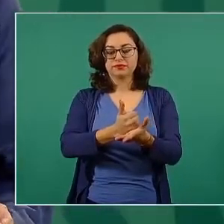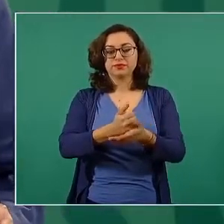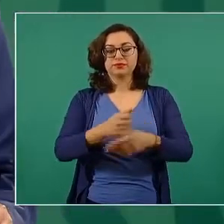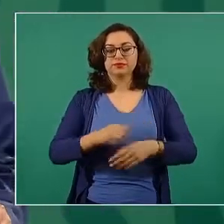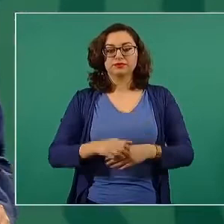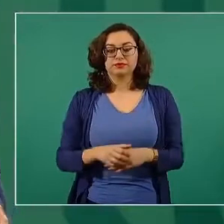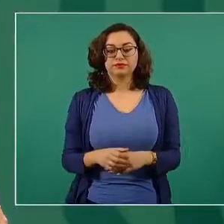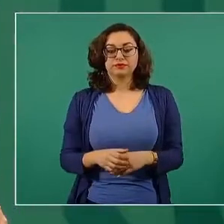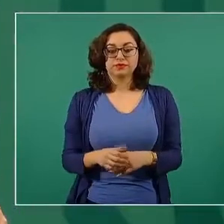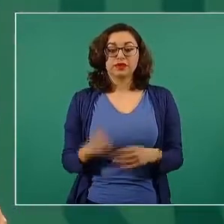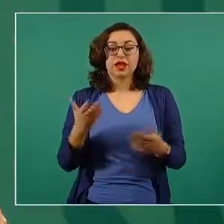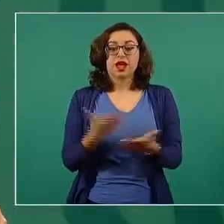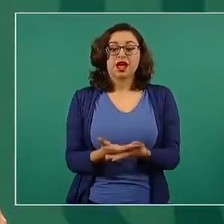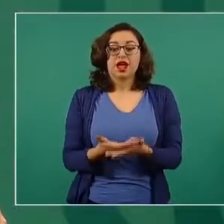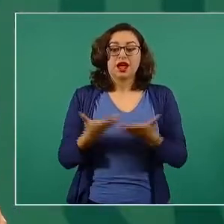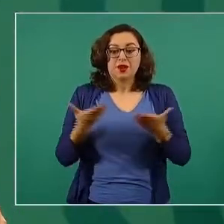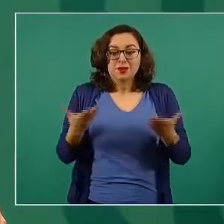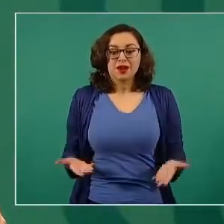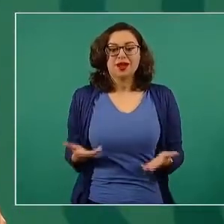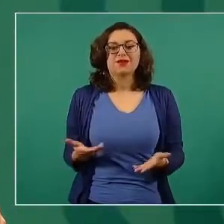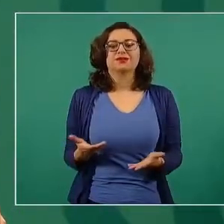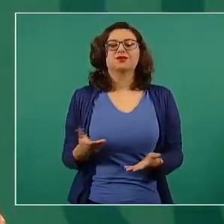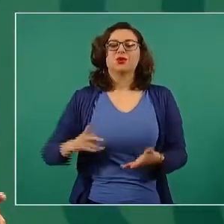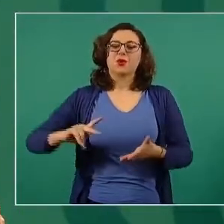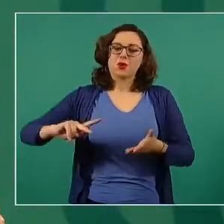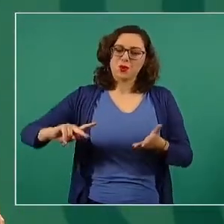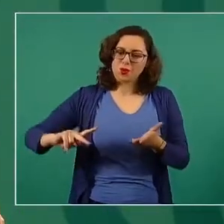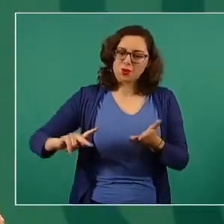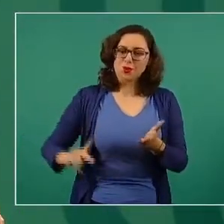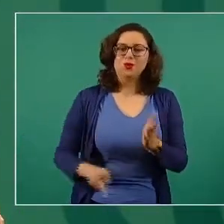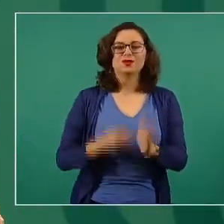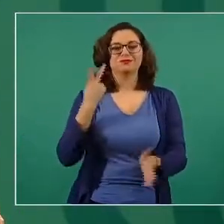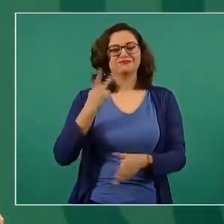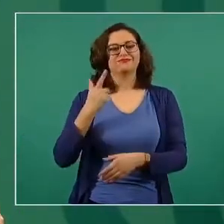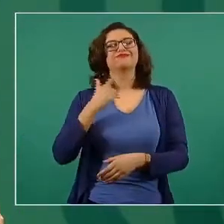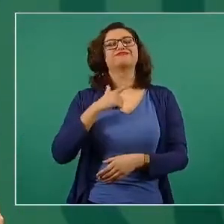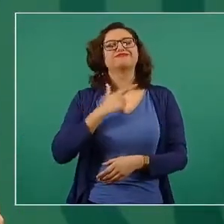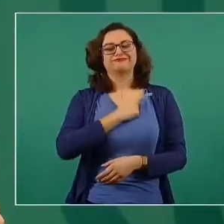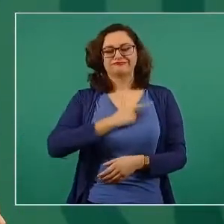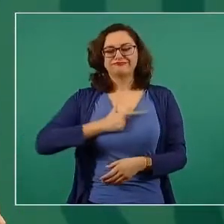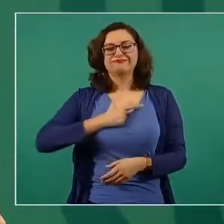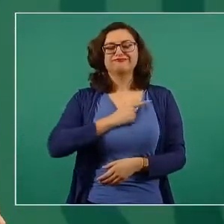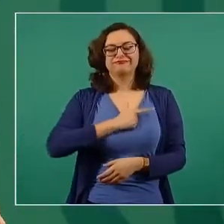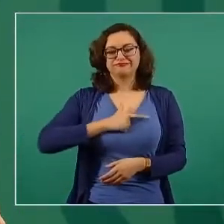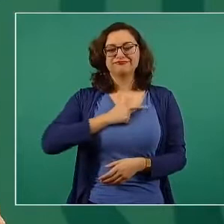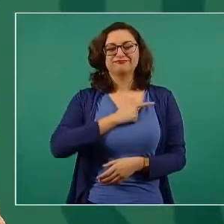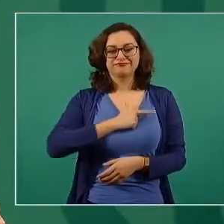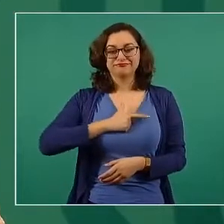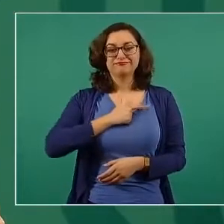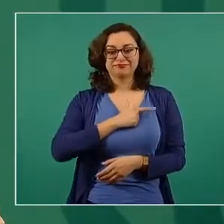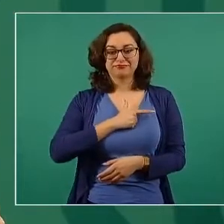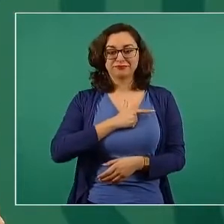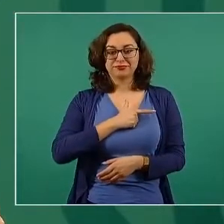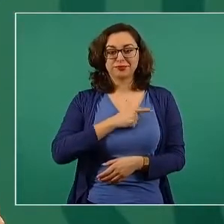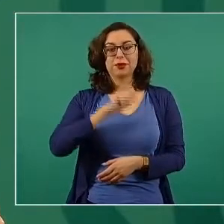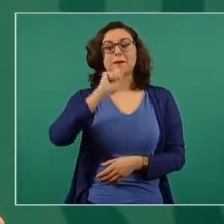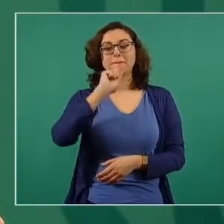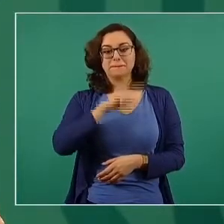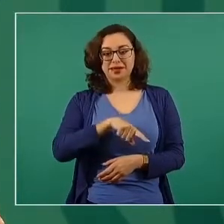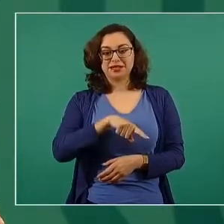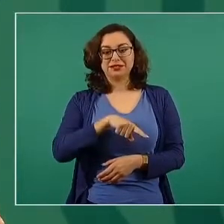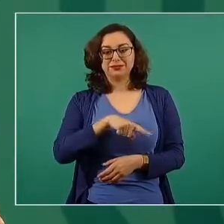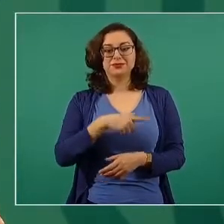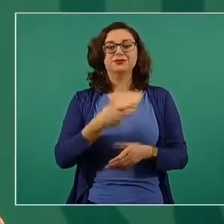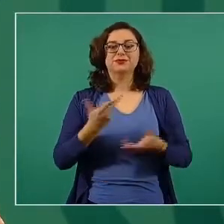Y ahora, de nuevo, me da mucho gusto el que los